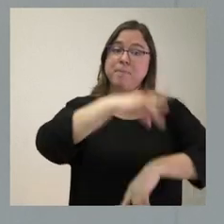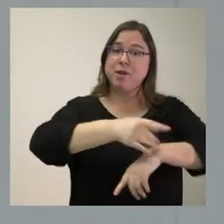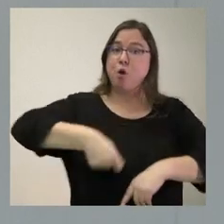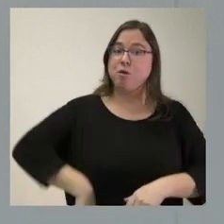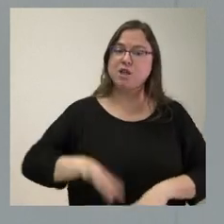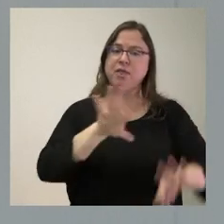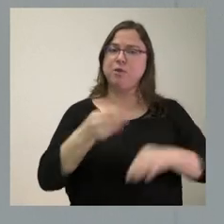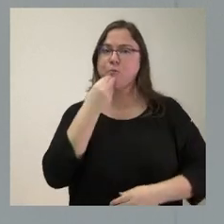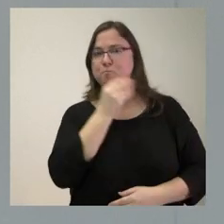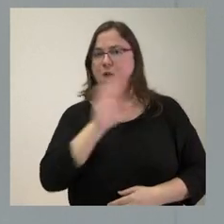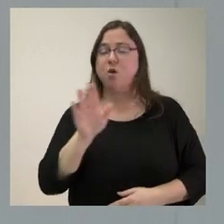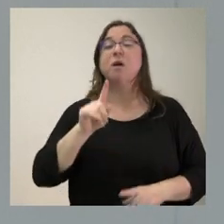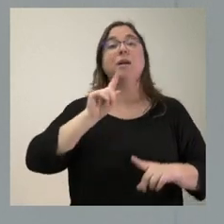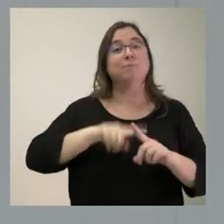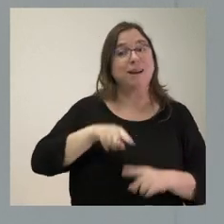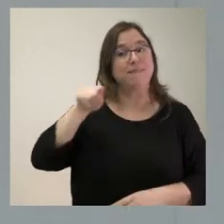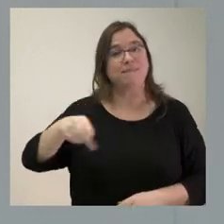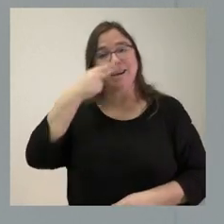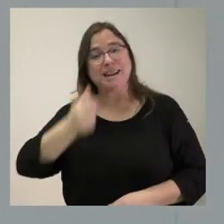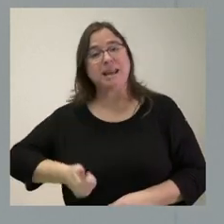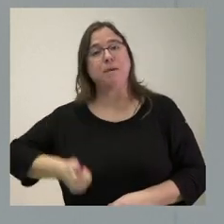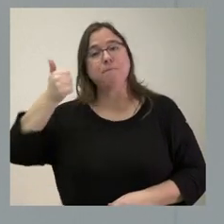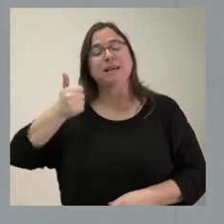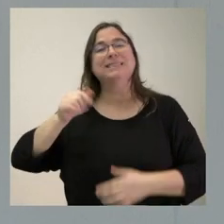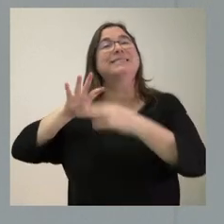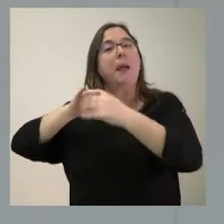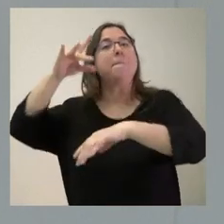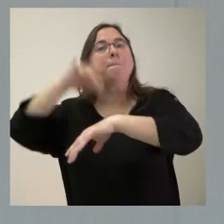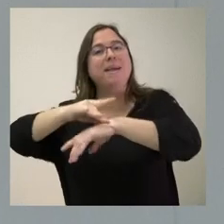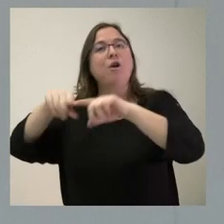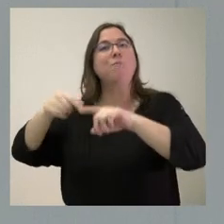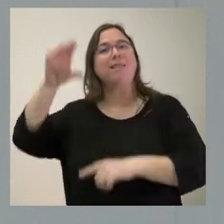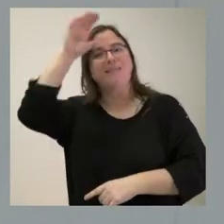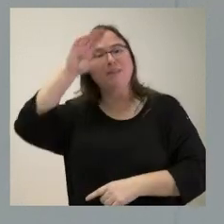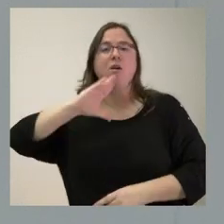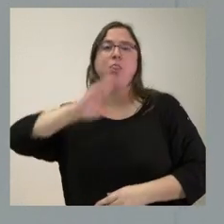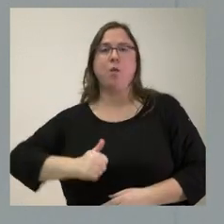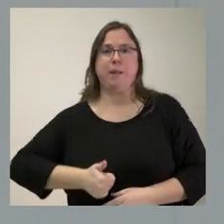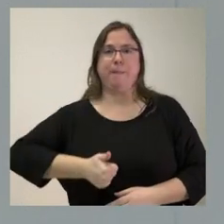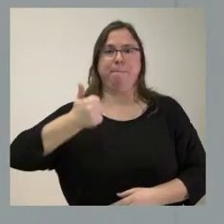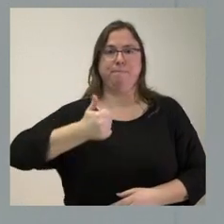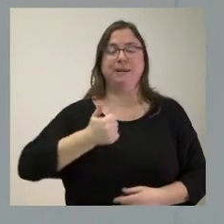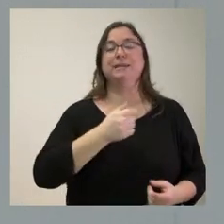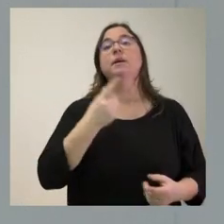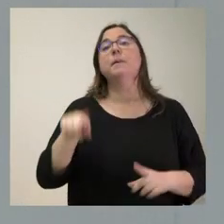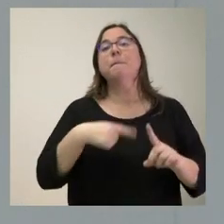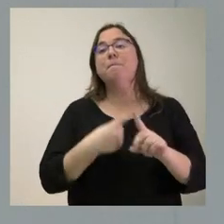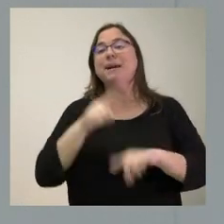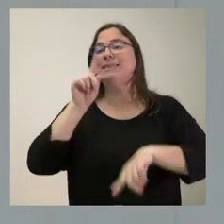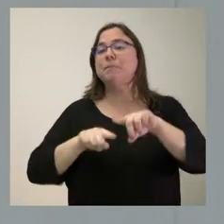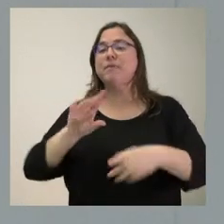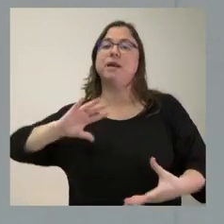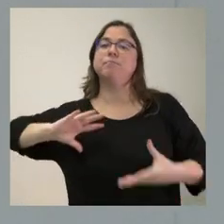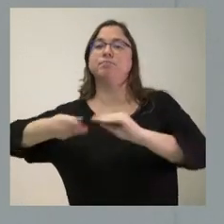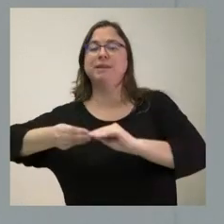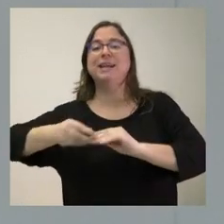esto coincida con aquello que mejor conviene desde el punto de vista científico y sanitario y que también mejor se corresponde con el criterio de decisión por parte